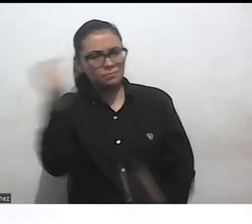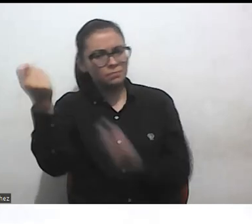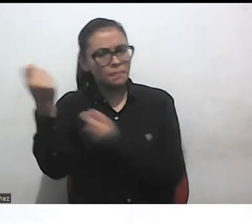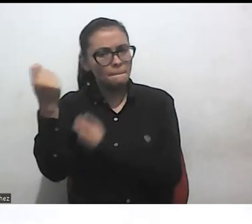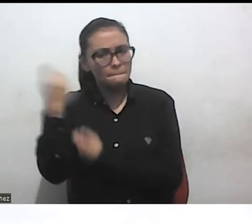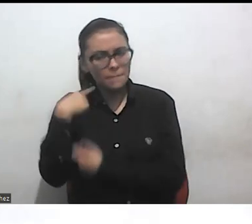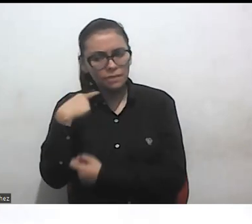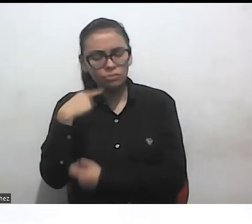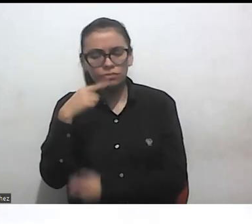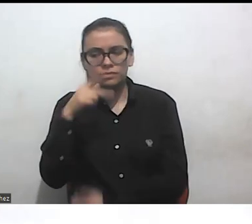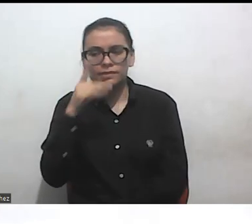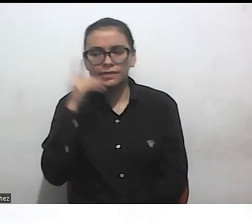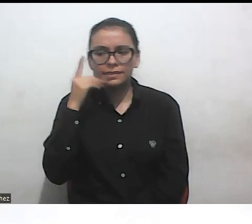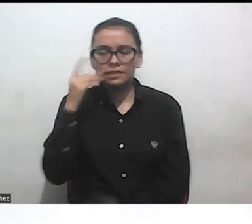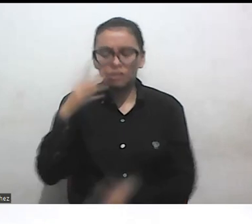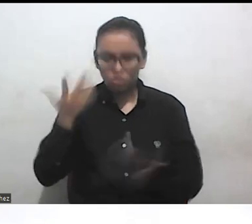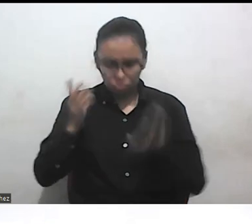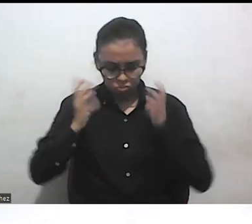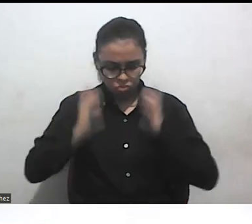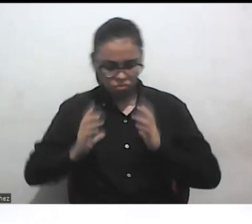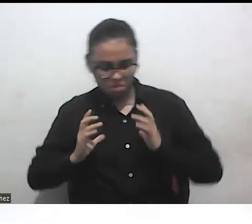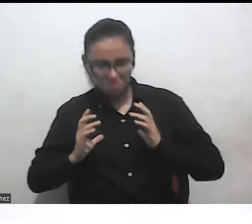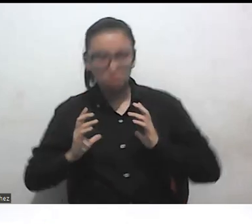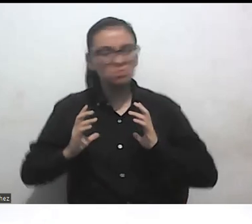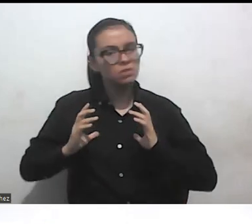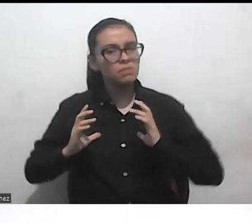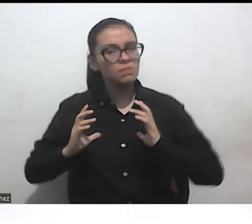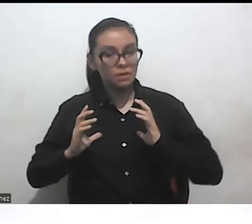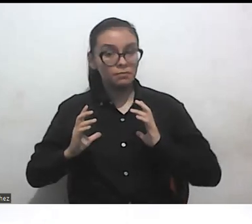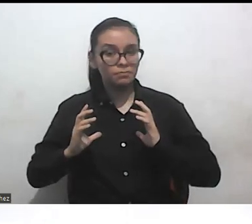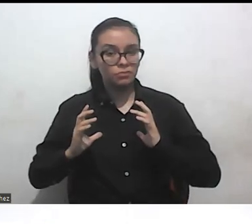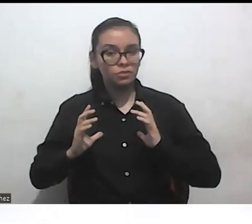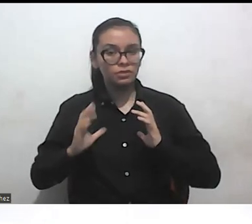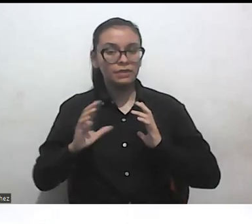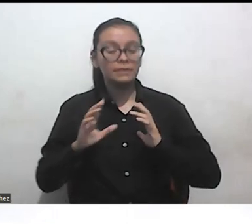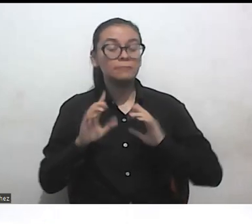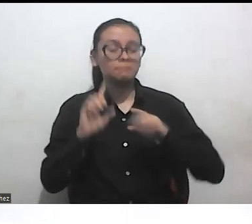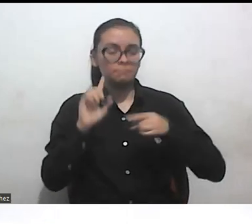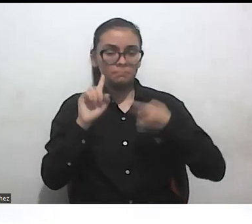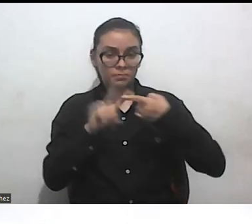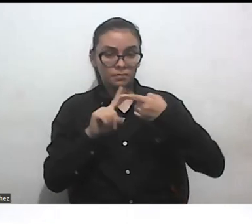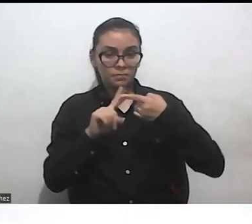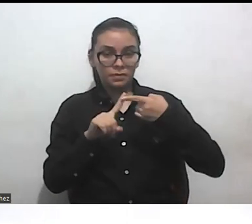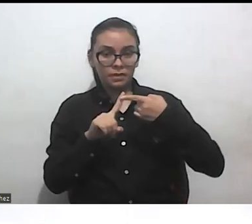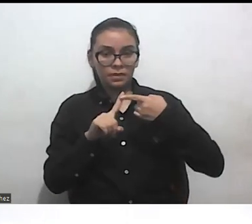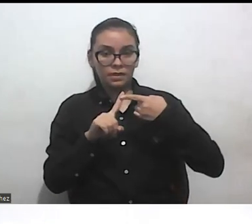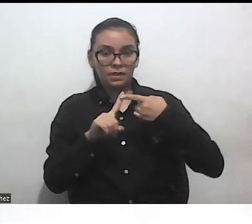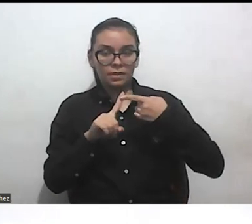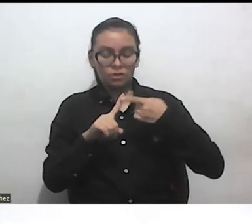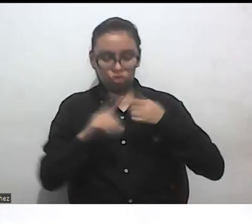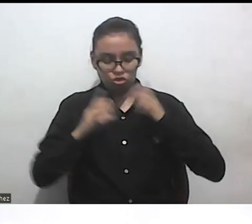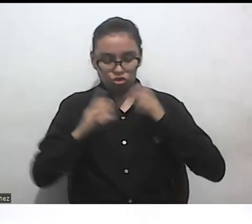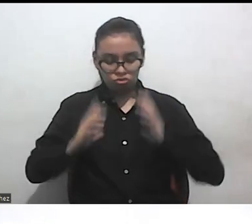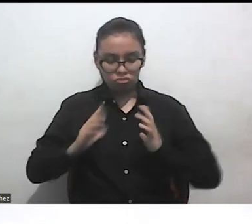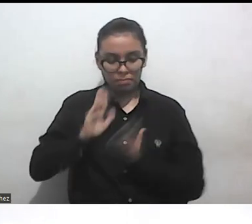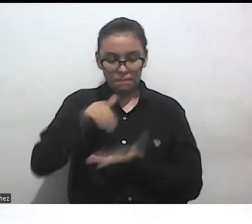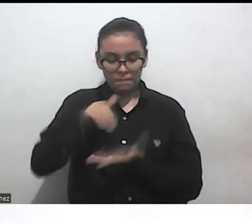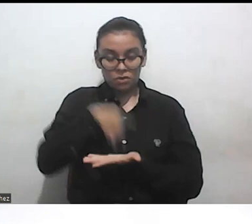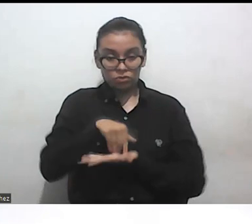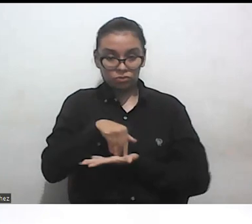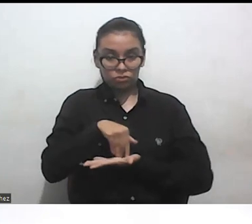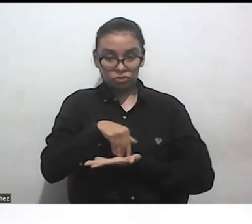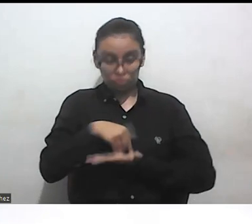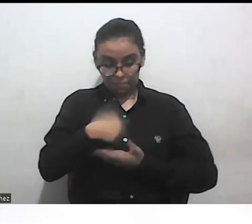atraviesa el cuerpo? Y entonces quisiera como primero nombrar mi posicionalidad propia,